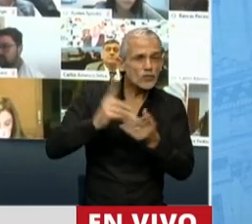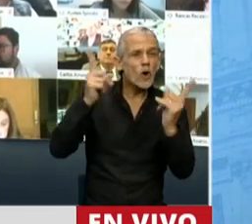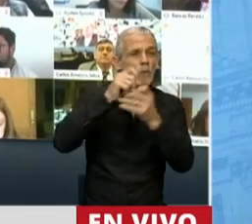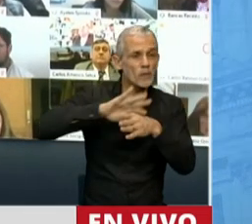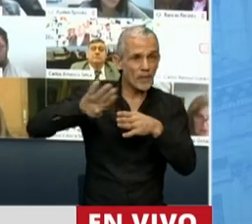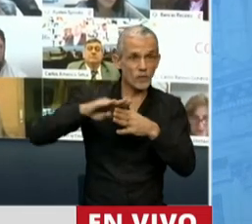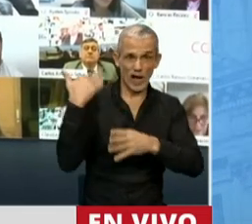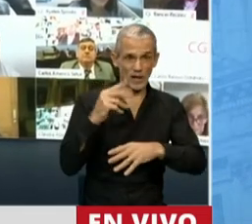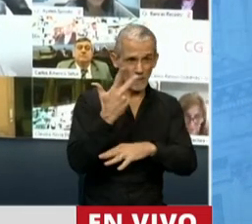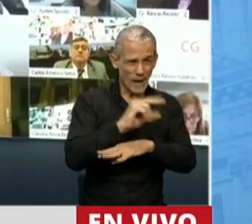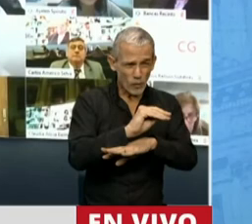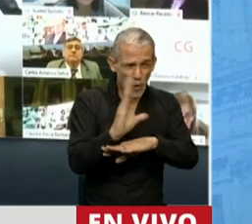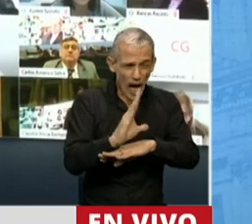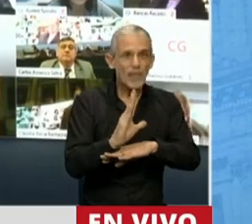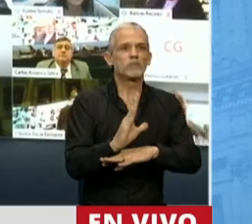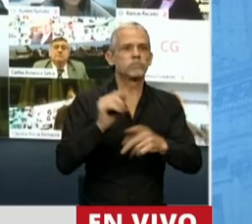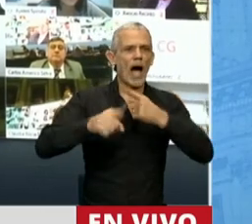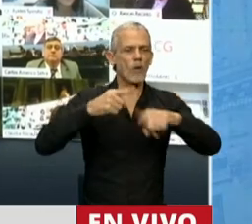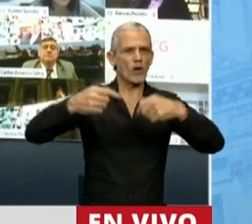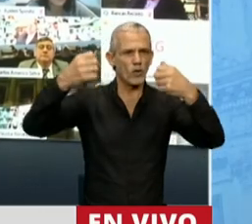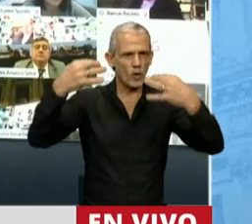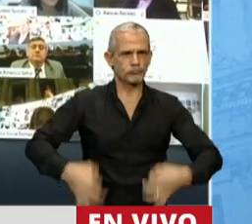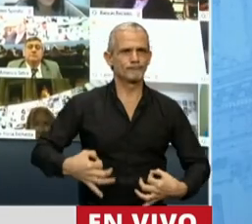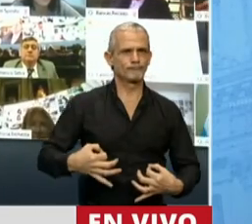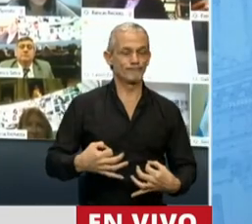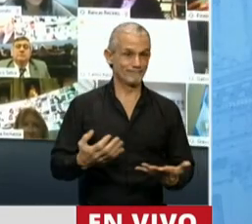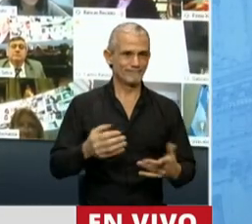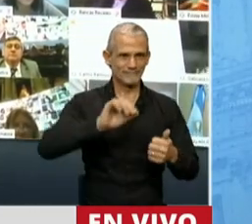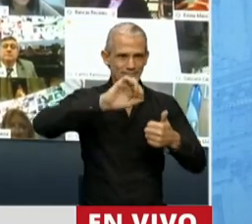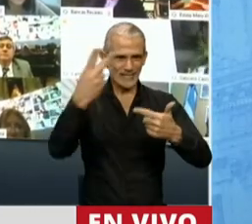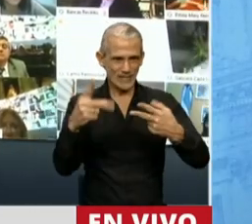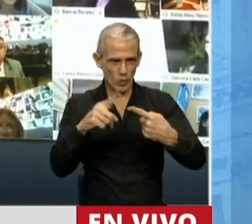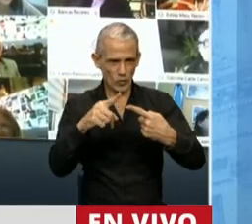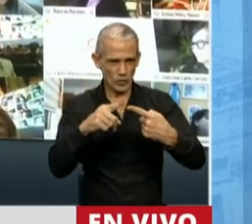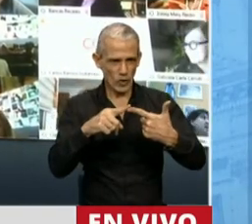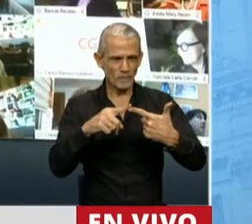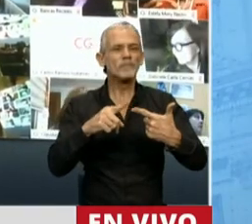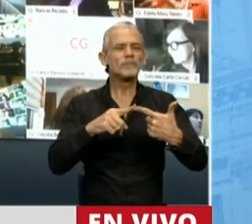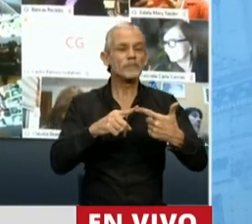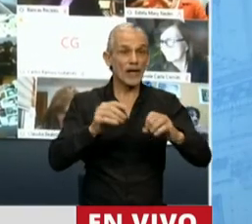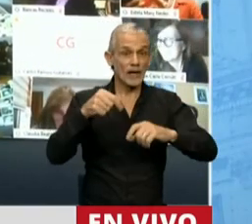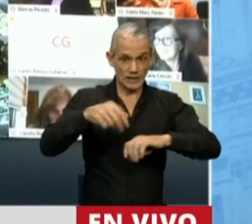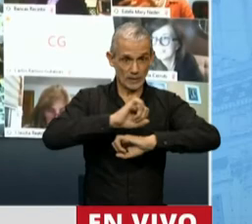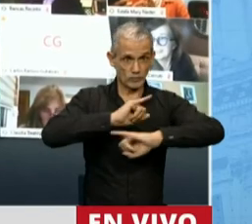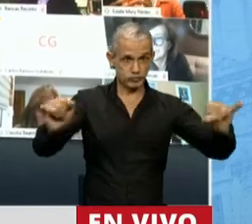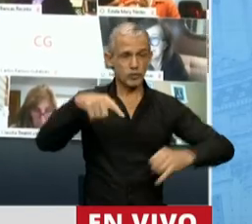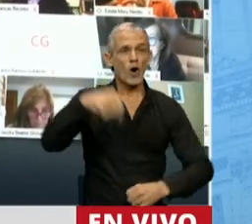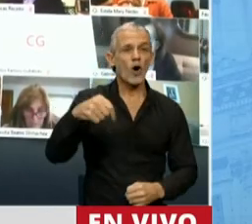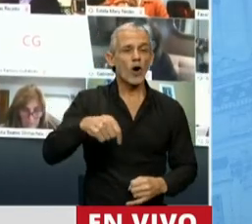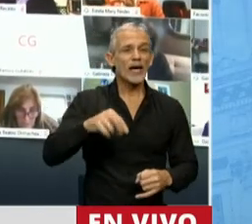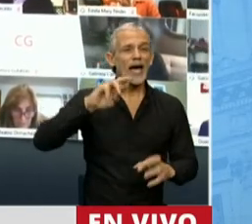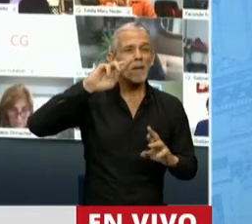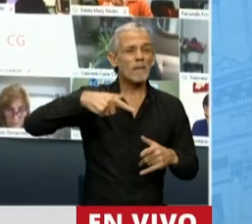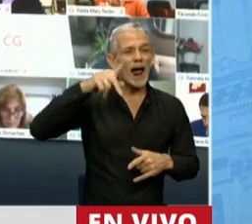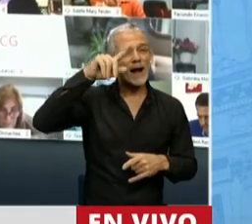ayer a las 3 de la mañana se llegó al acuerdo. Segundo, se lanzó hoy el plan Procrear